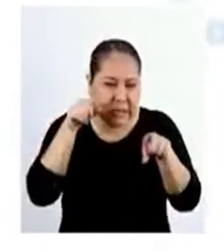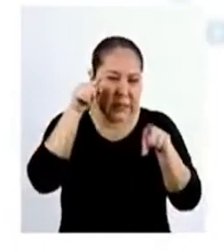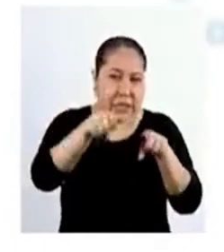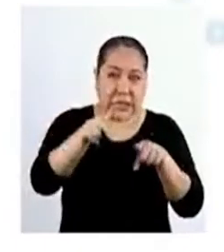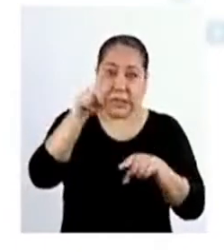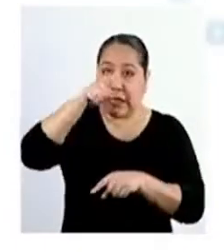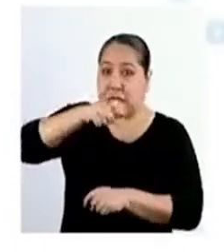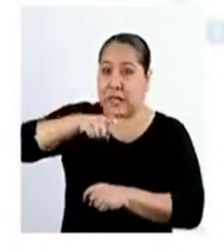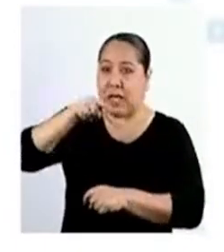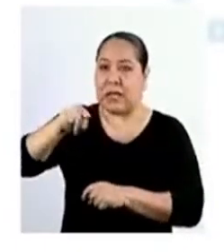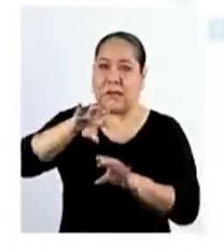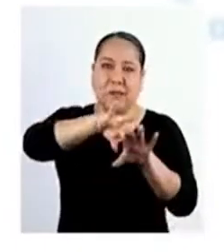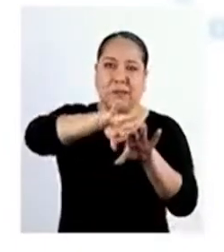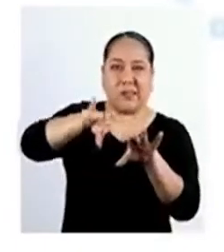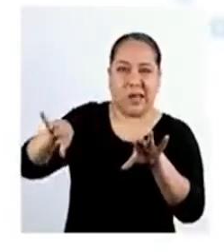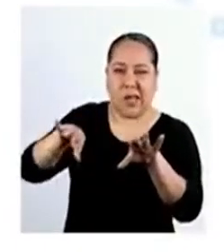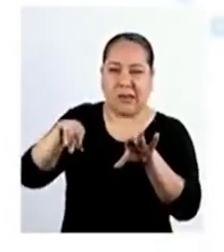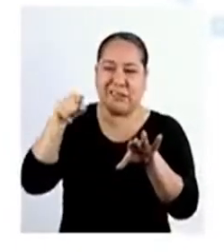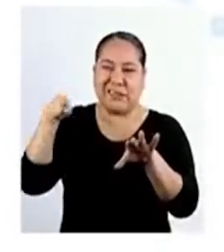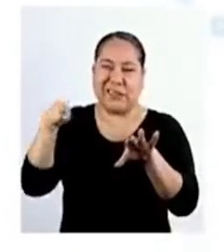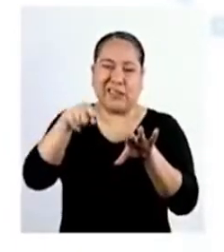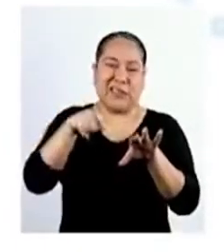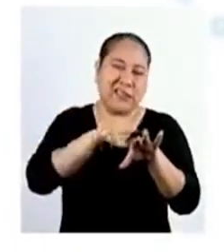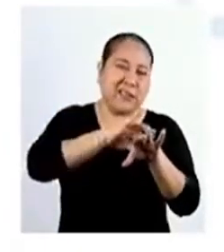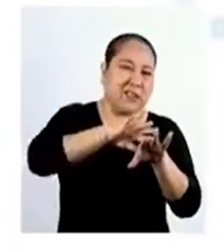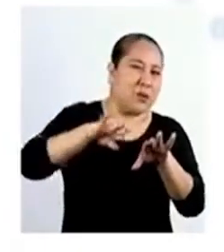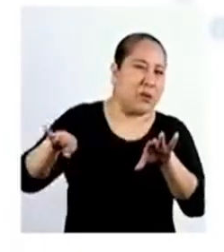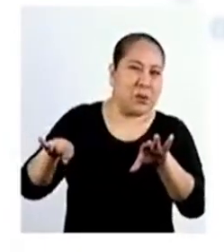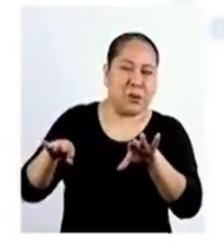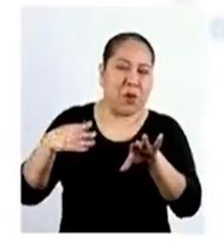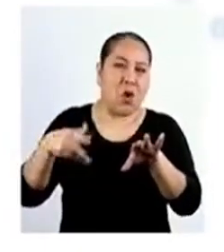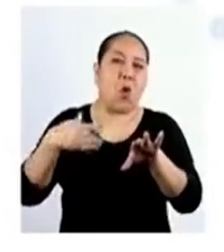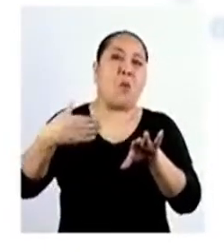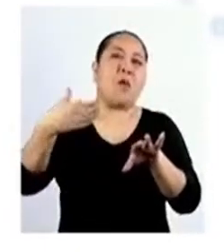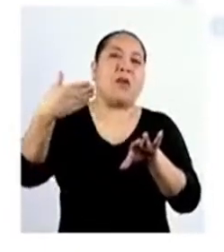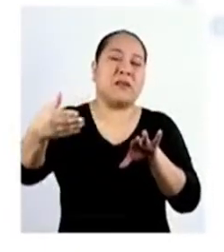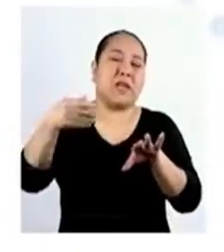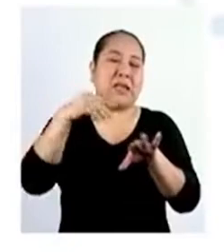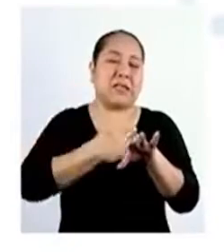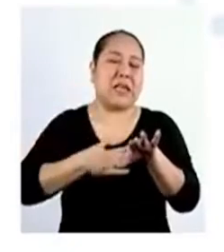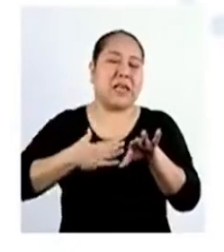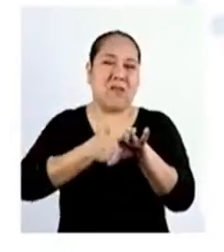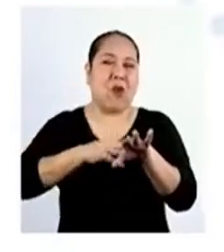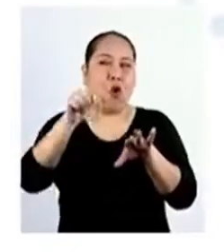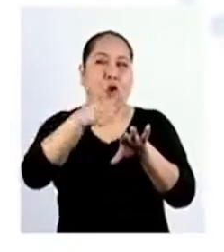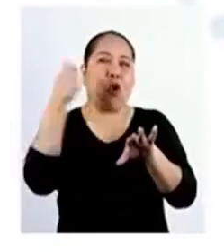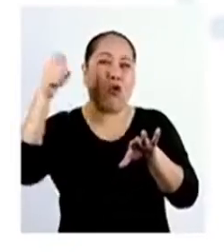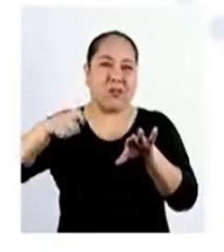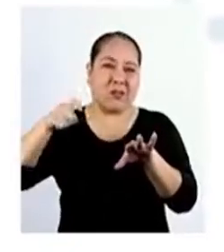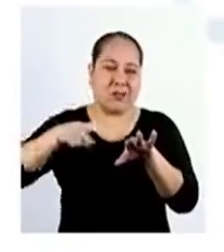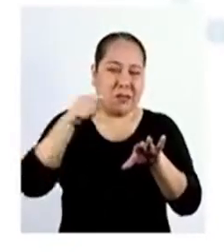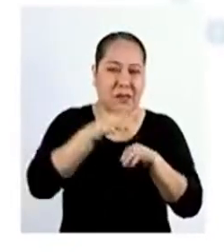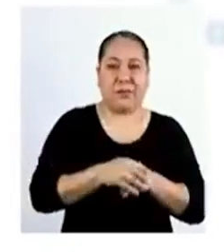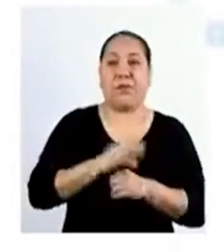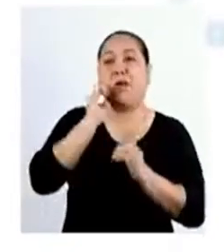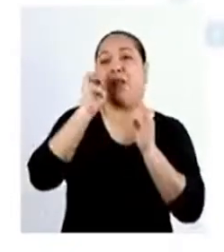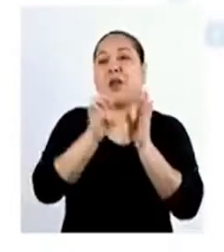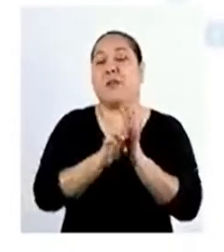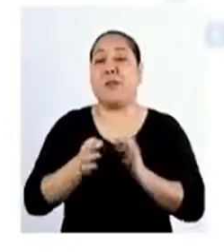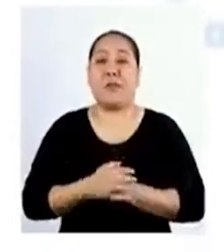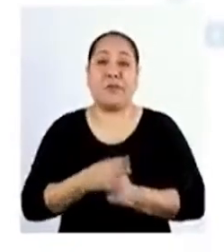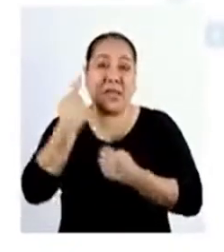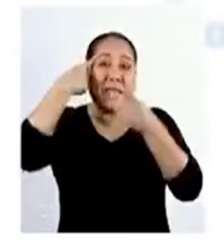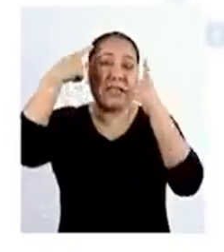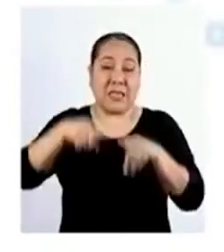Seguramente tendremos que dejar de lado O al menos Ostergar la satisfacción de otra necesidad Por ejemplo